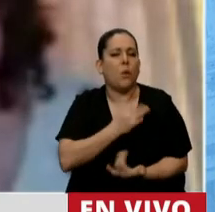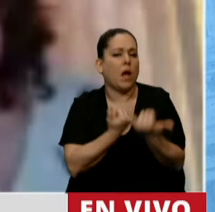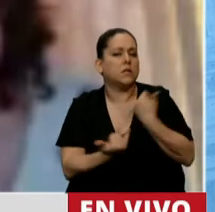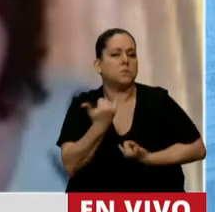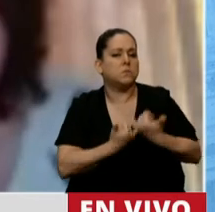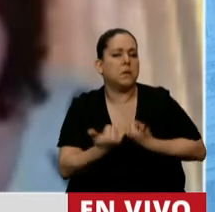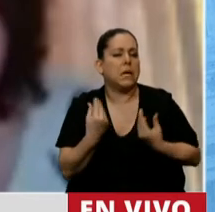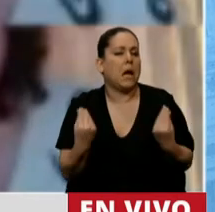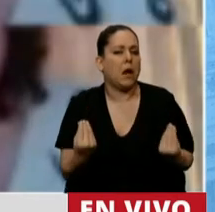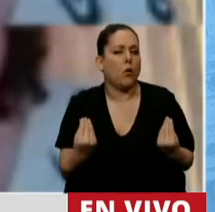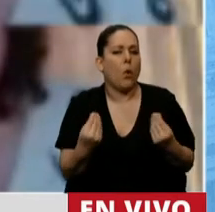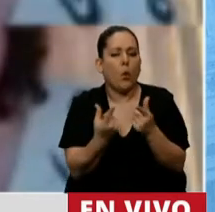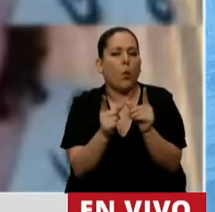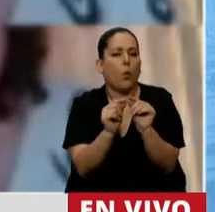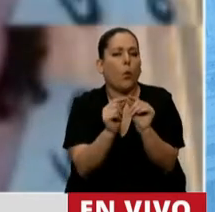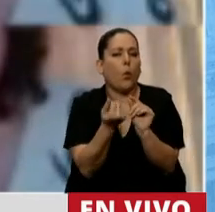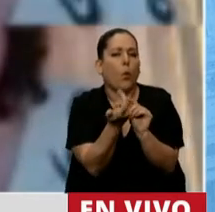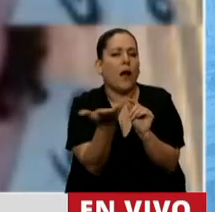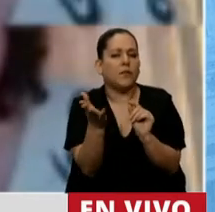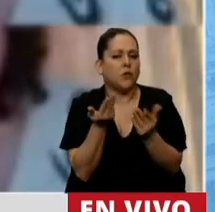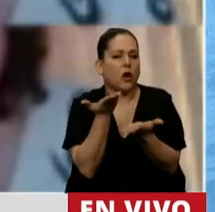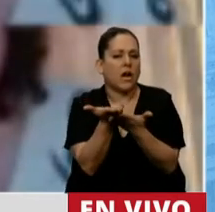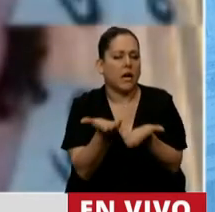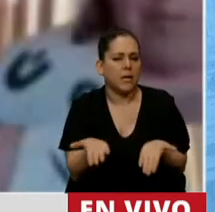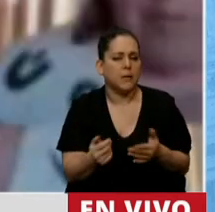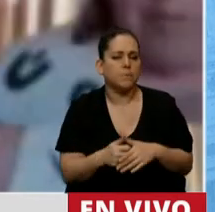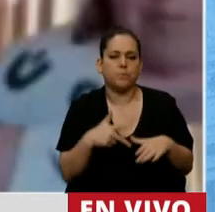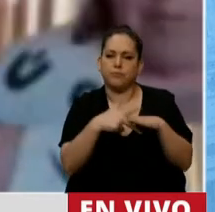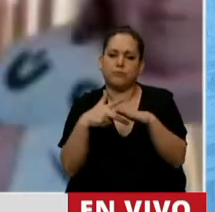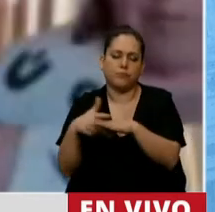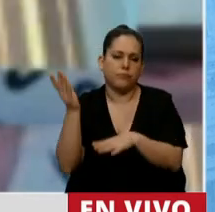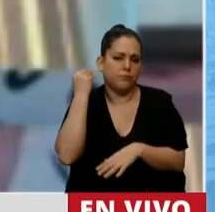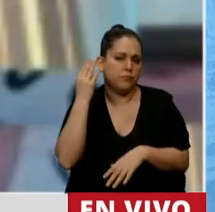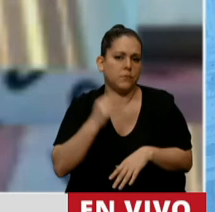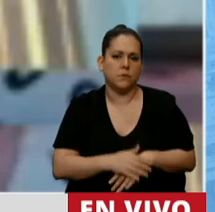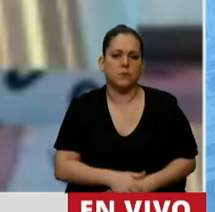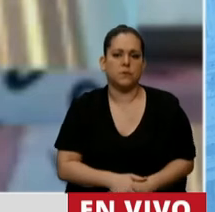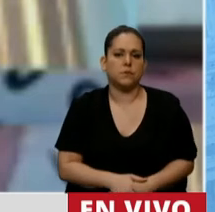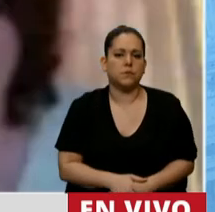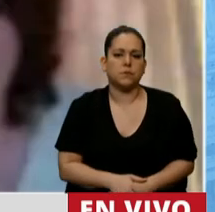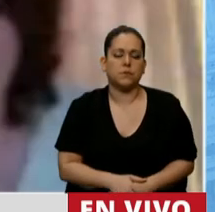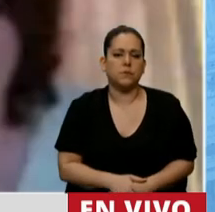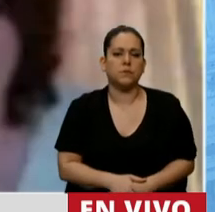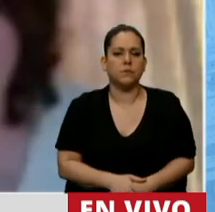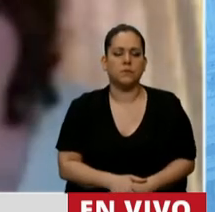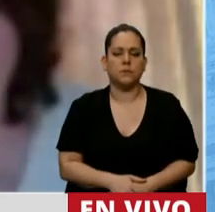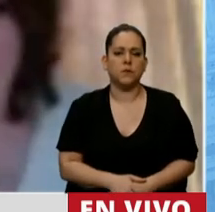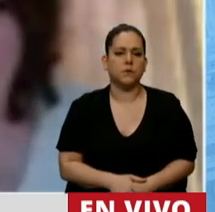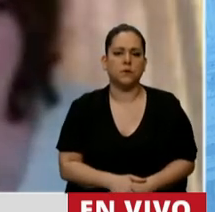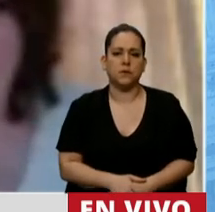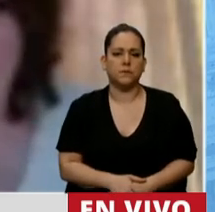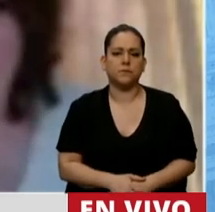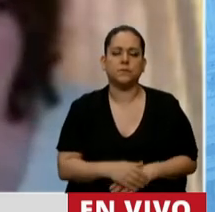abultados números requeridos en virtud de que somos 45 millones de argentinos, señor jefe de gabinete,